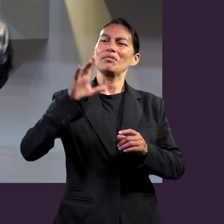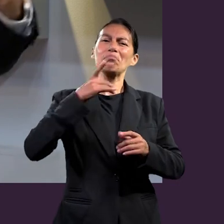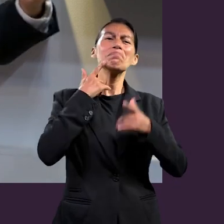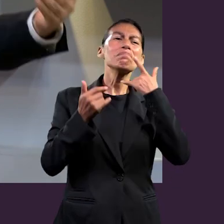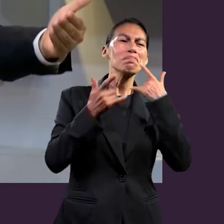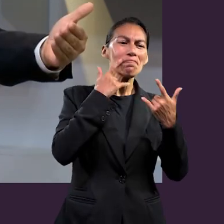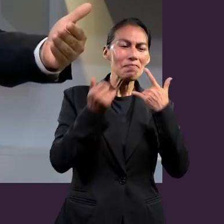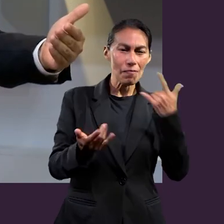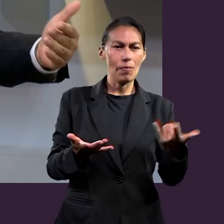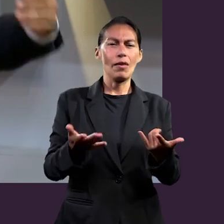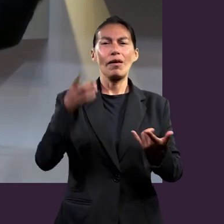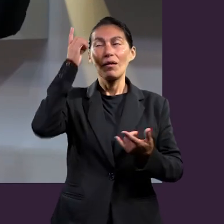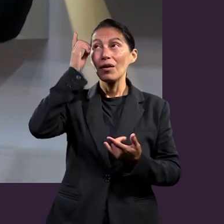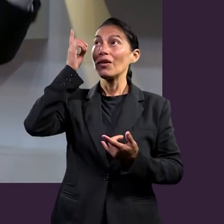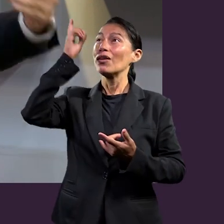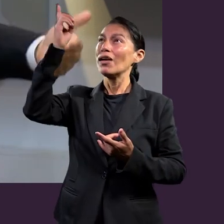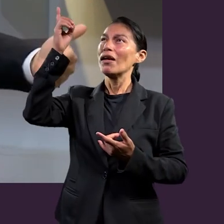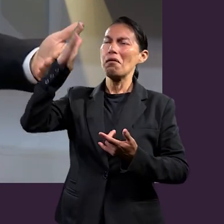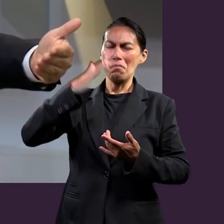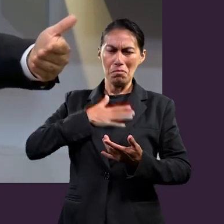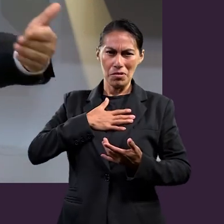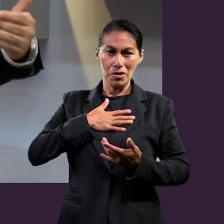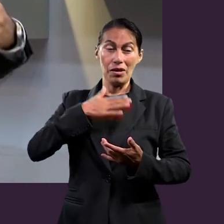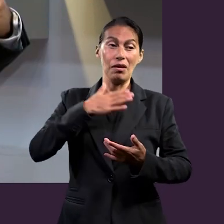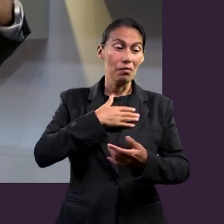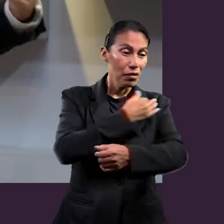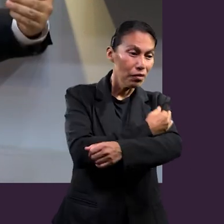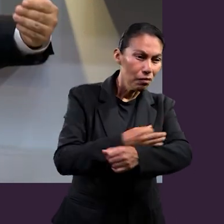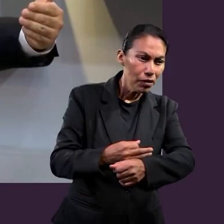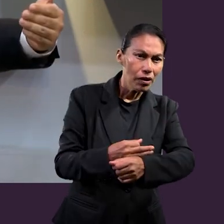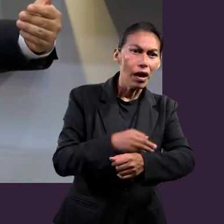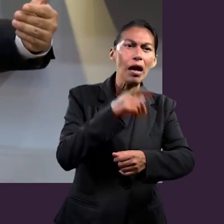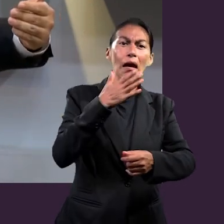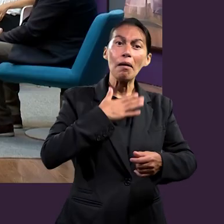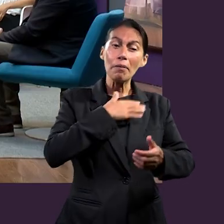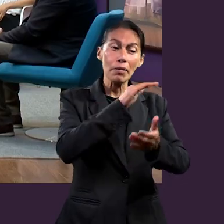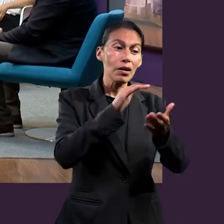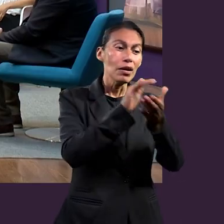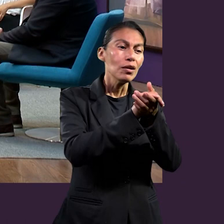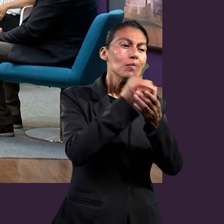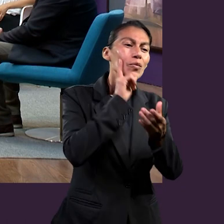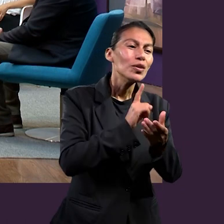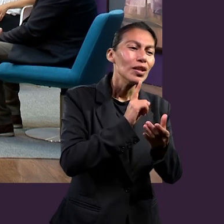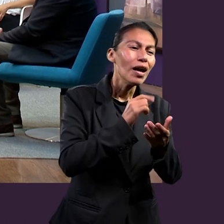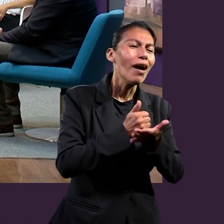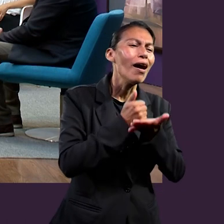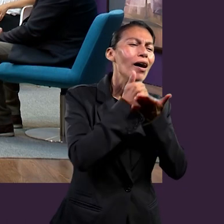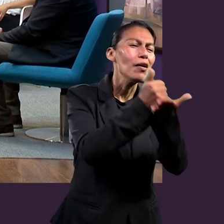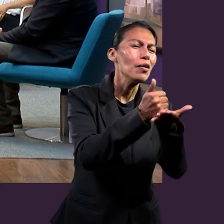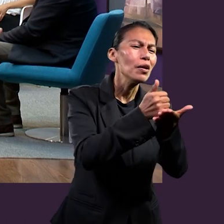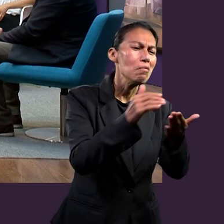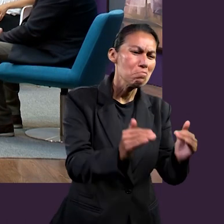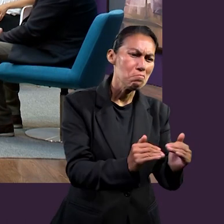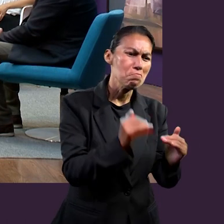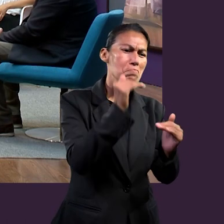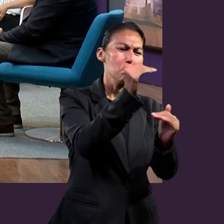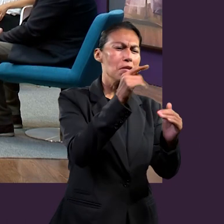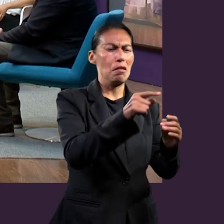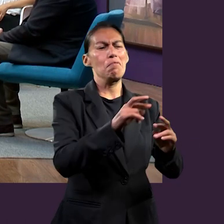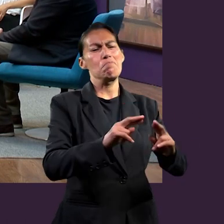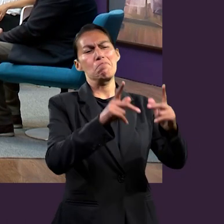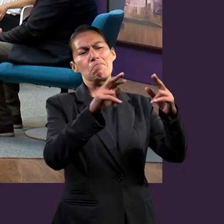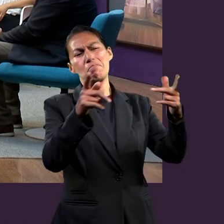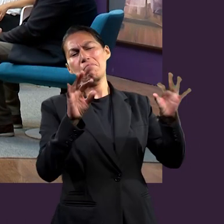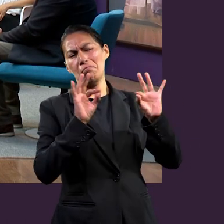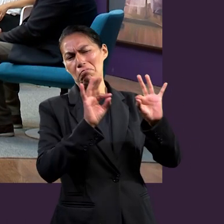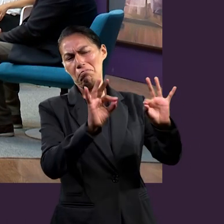mía, por mi familia. Bueno, primero por Dios y por mi familia. Y yo debo ayudar a mi esposa a que sea la mejor versión de ella misma, por